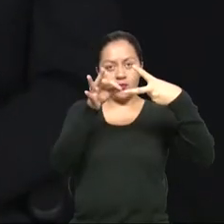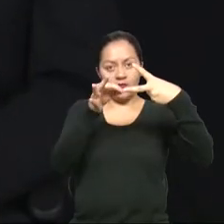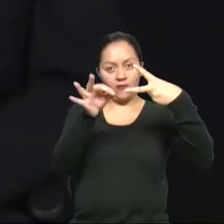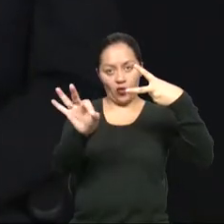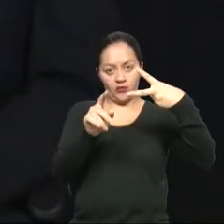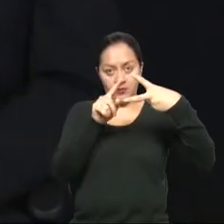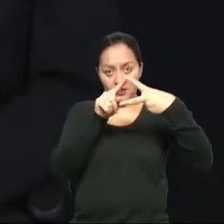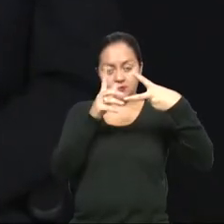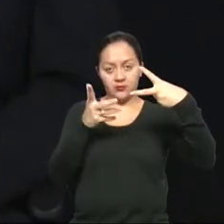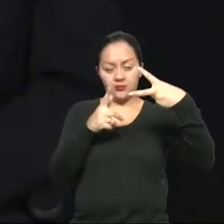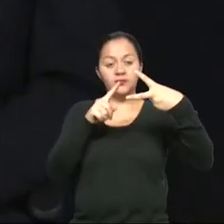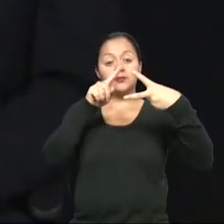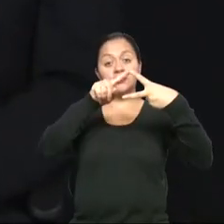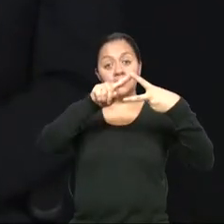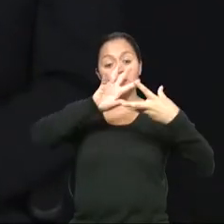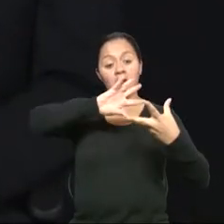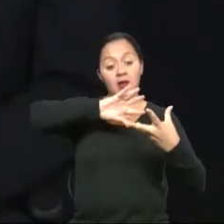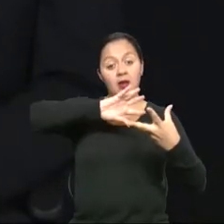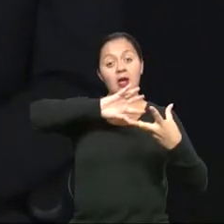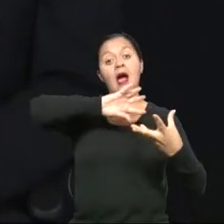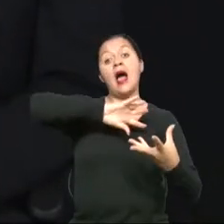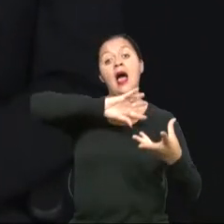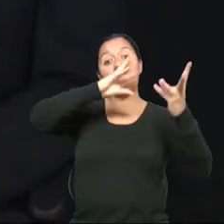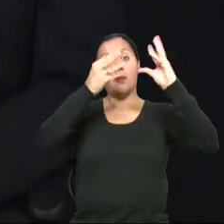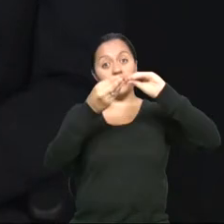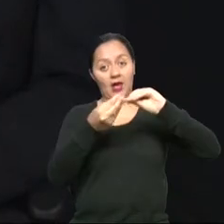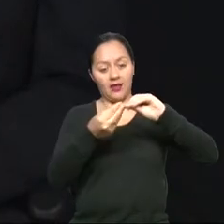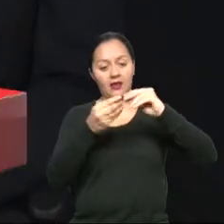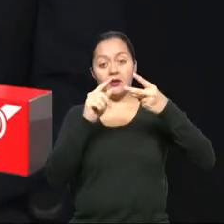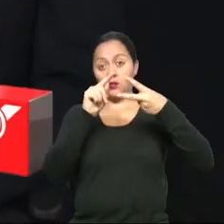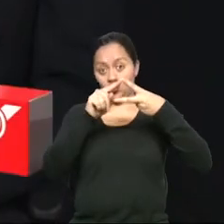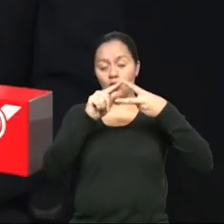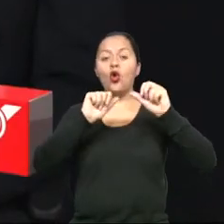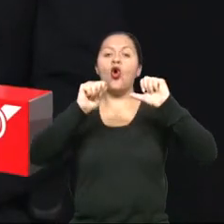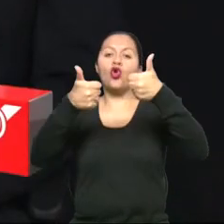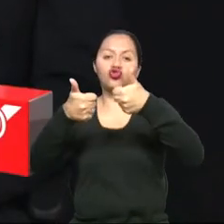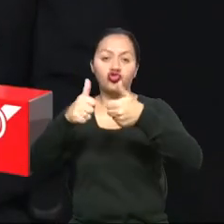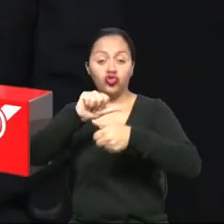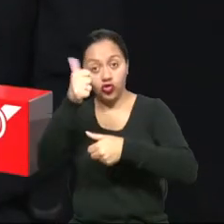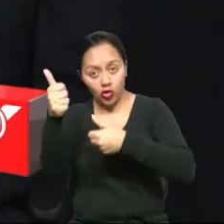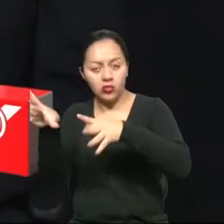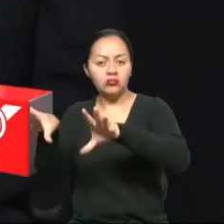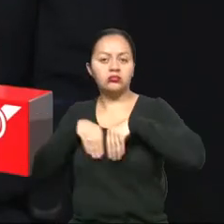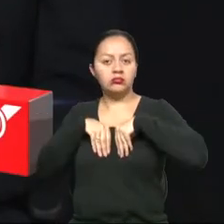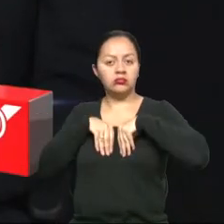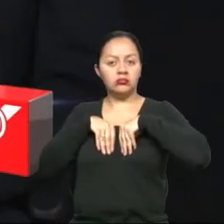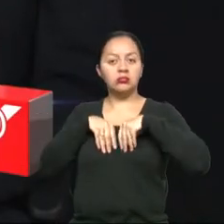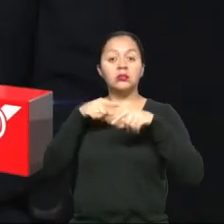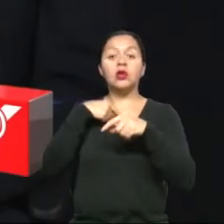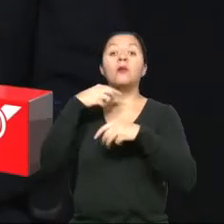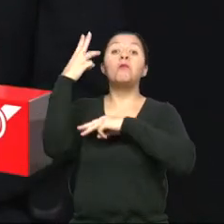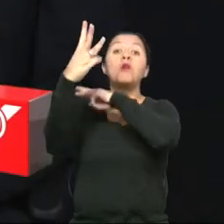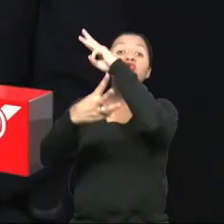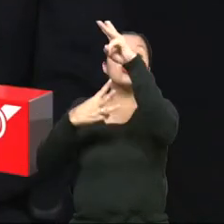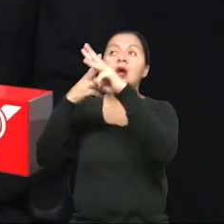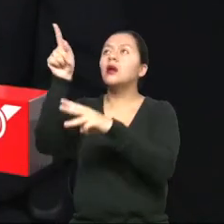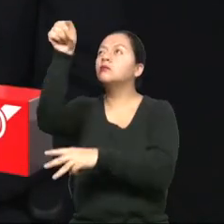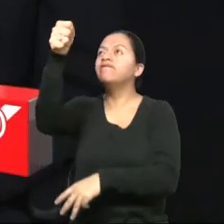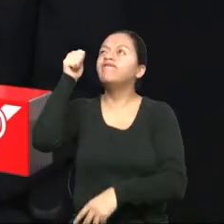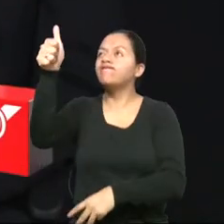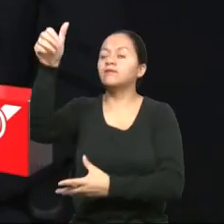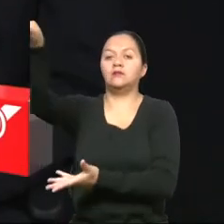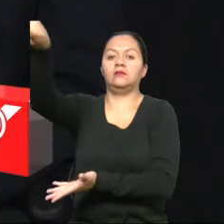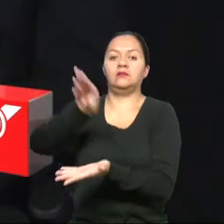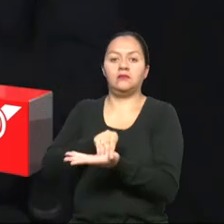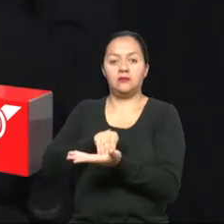adoptadas y las normas adaptadas. Una norma adoptada implica que yo busco cuál es la mejor práctica mundial en un campo de actividad